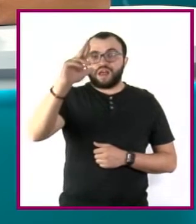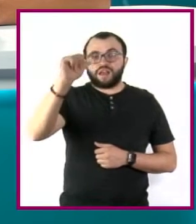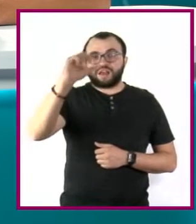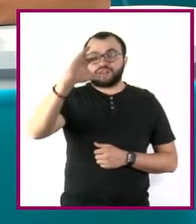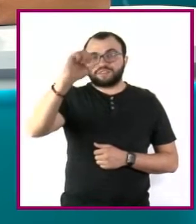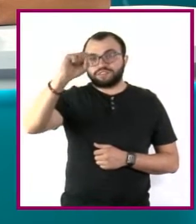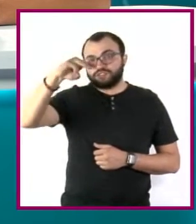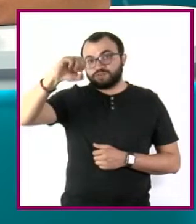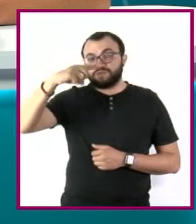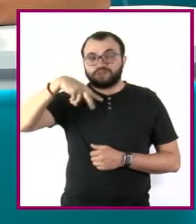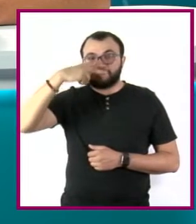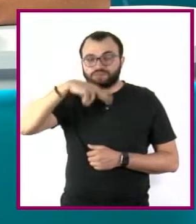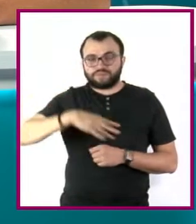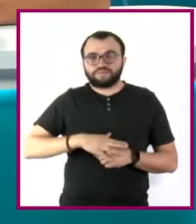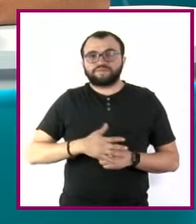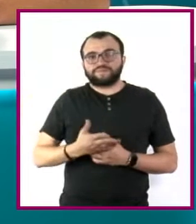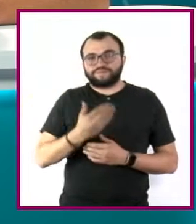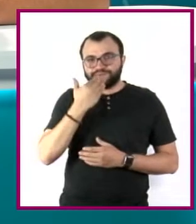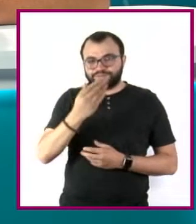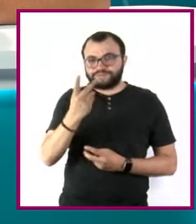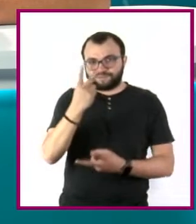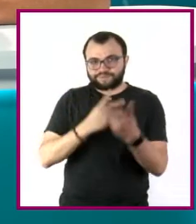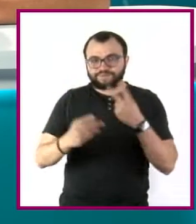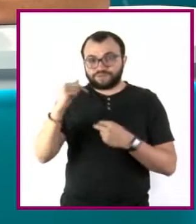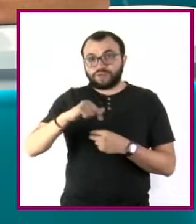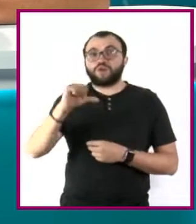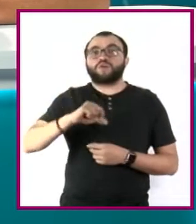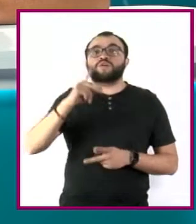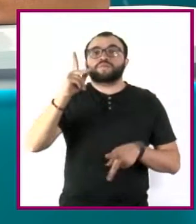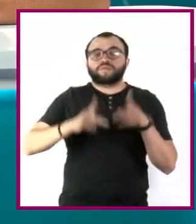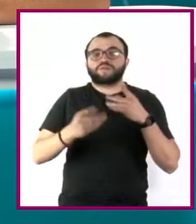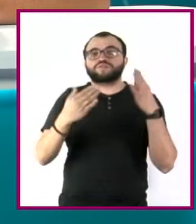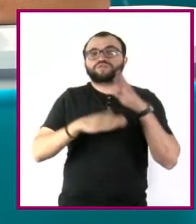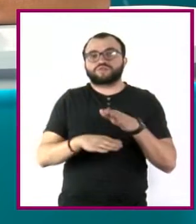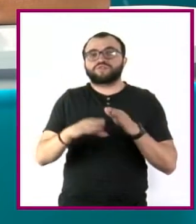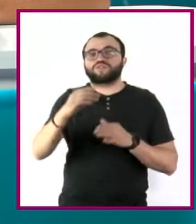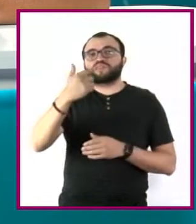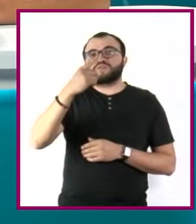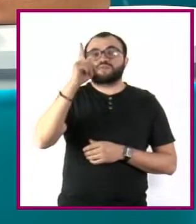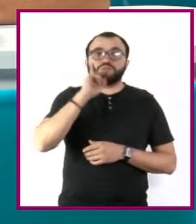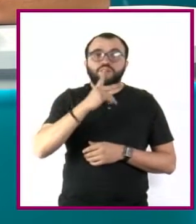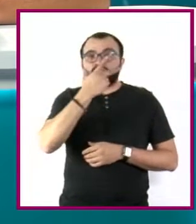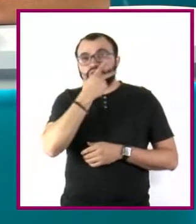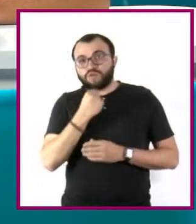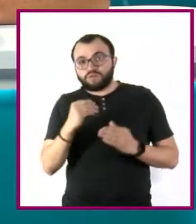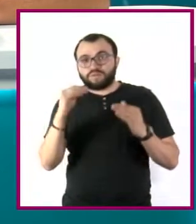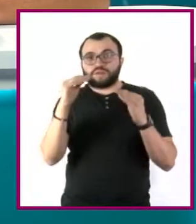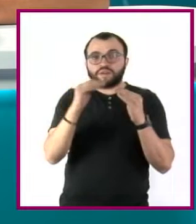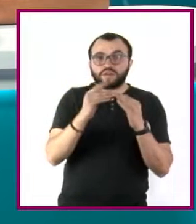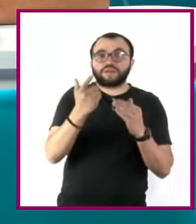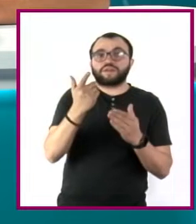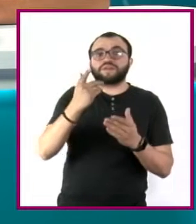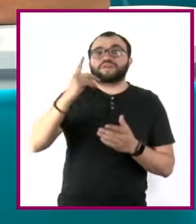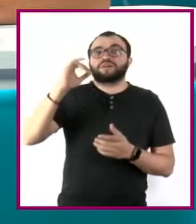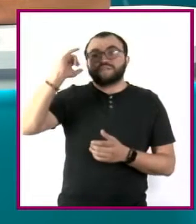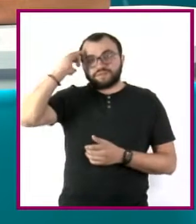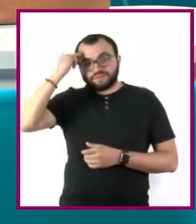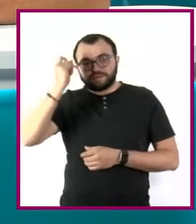Bienvenidos a una emisión más de Me Toca Este Mundo. Hoy hablaremos sobre el género y el origen étnico como marcadores de opresión